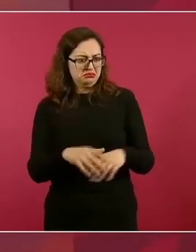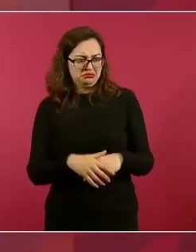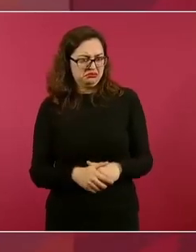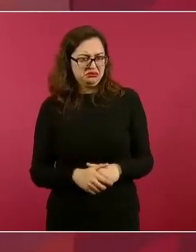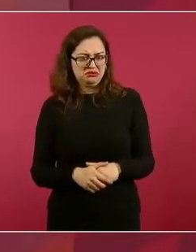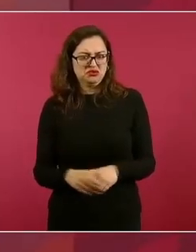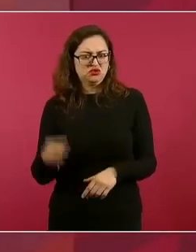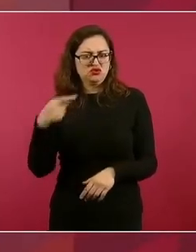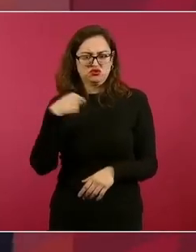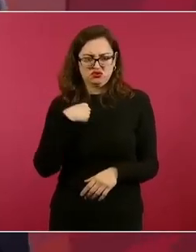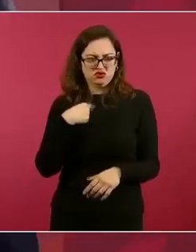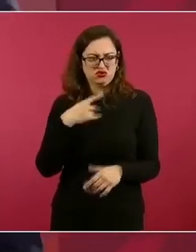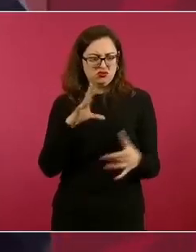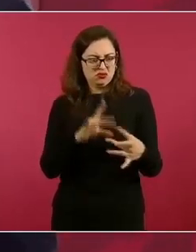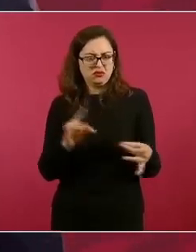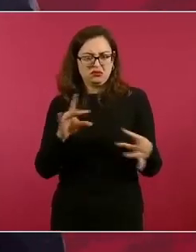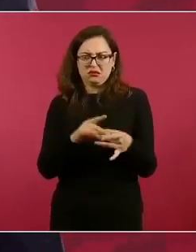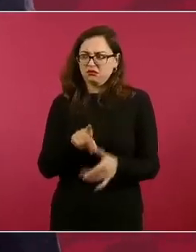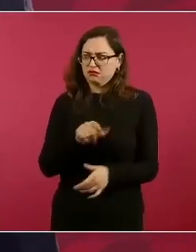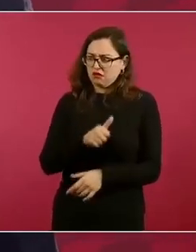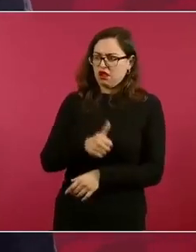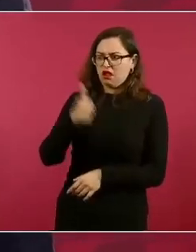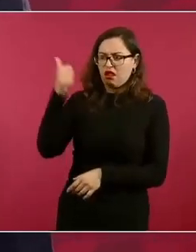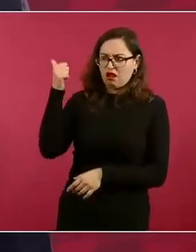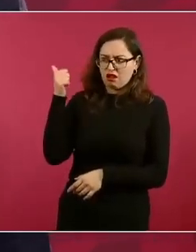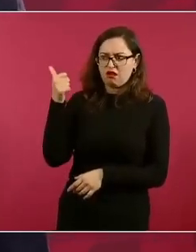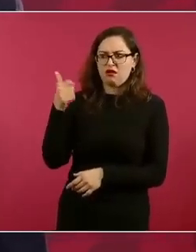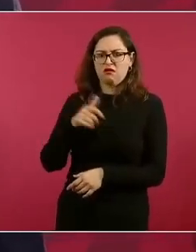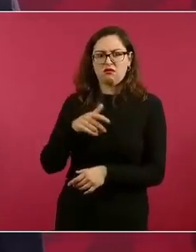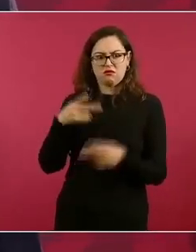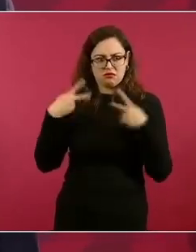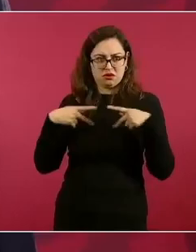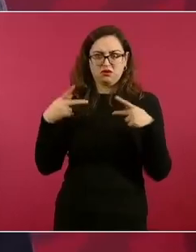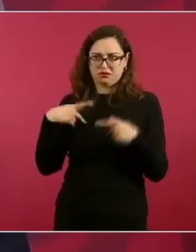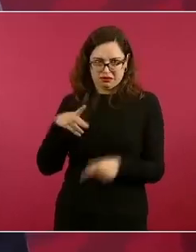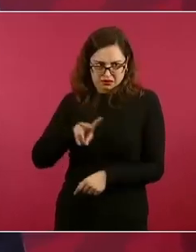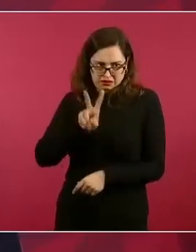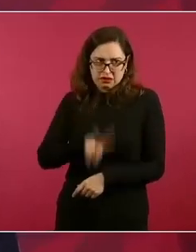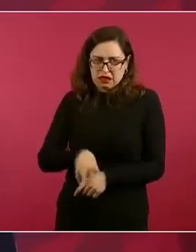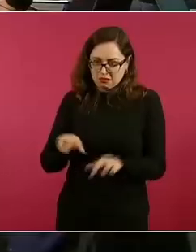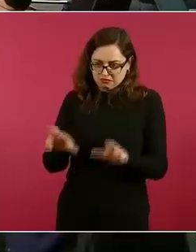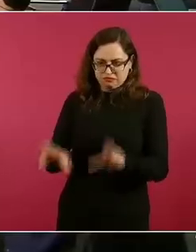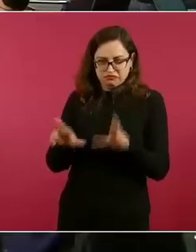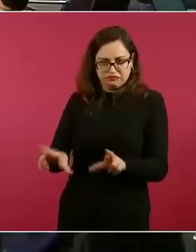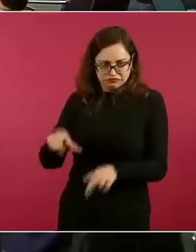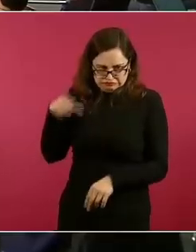Estoy hablando de… empezó a mencionar a personajes más ricos de México.